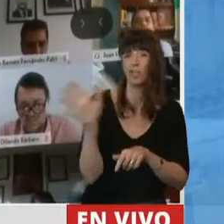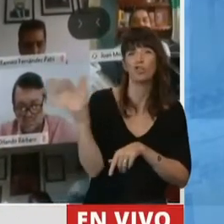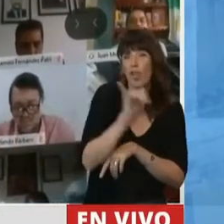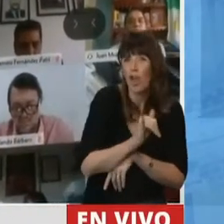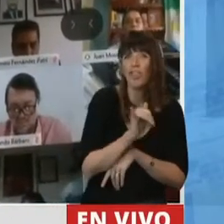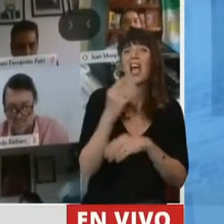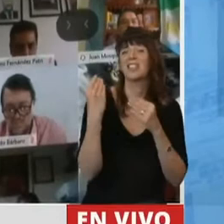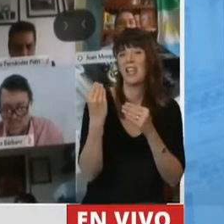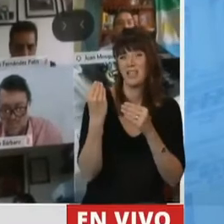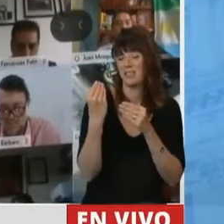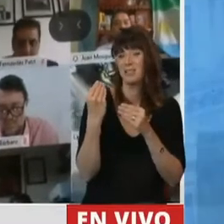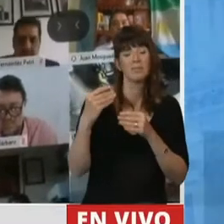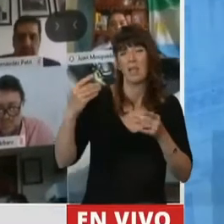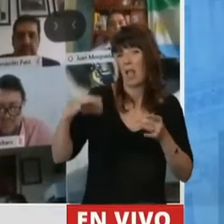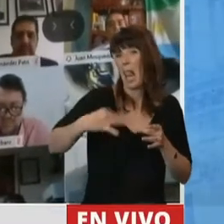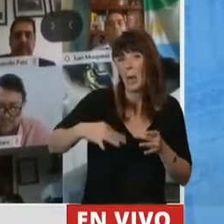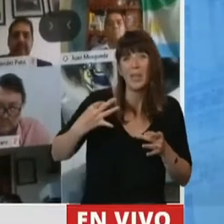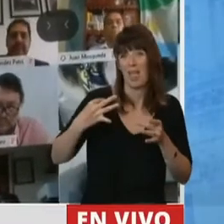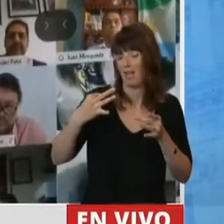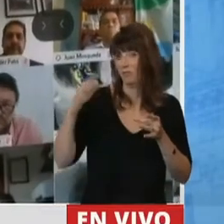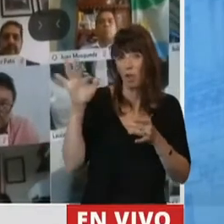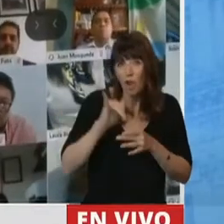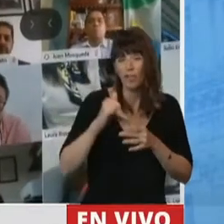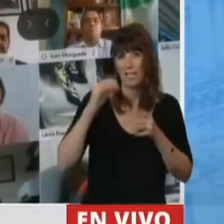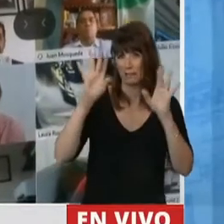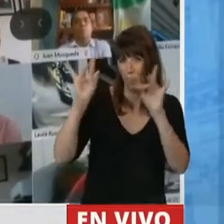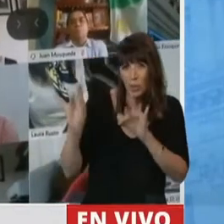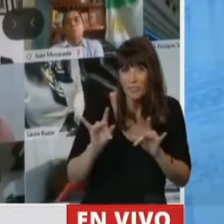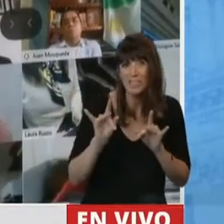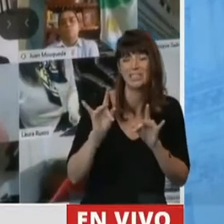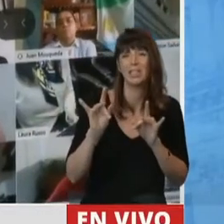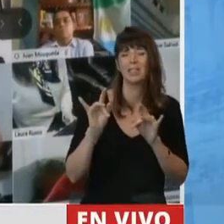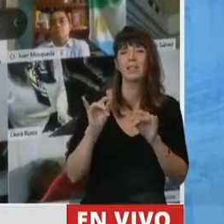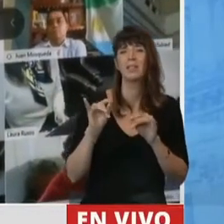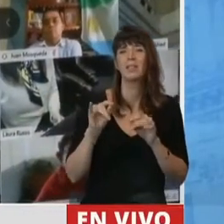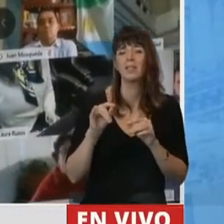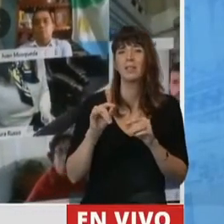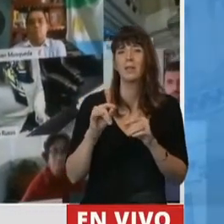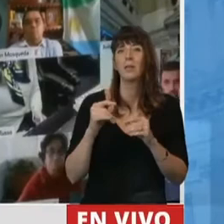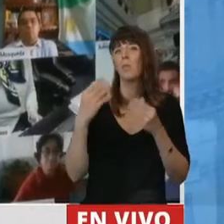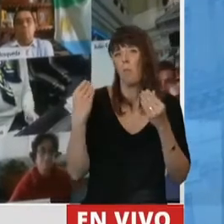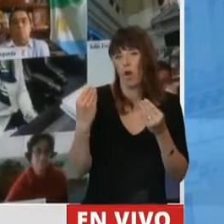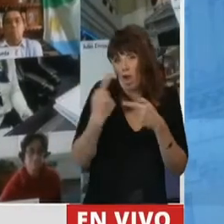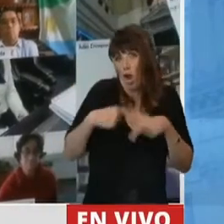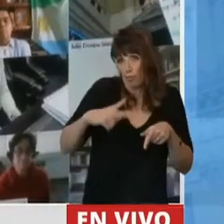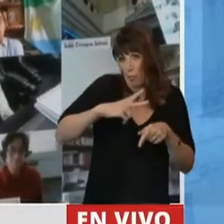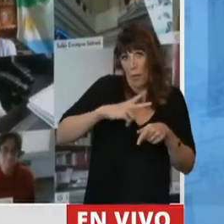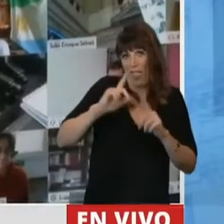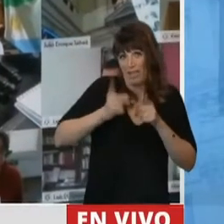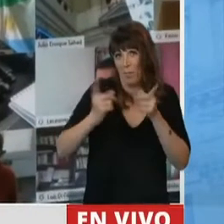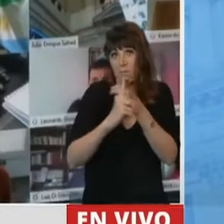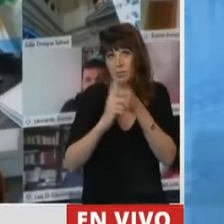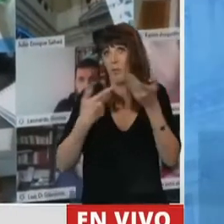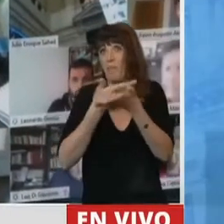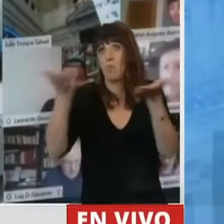privada, ese mundo cotidiano y privado que también es público, porque todo lo privado es público para